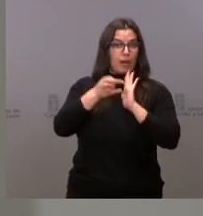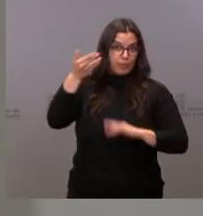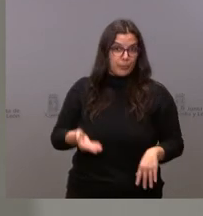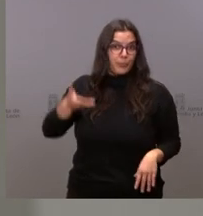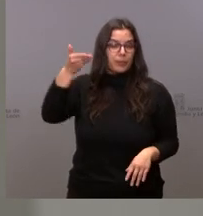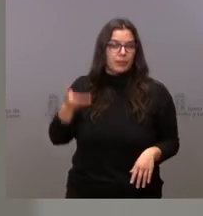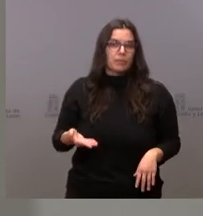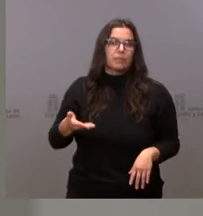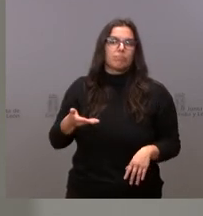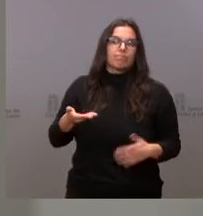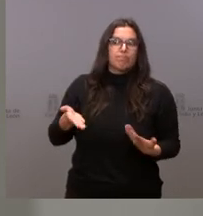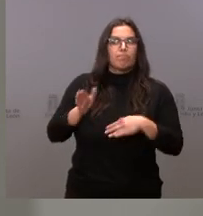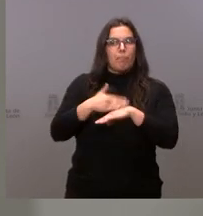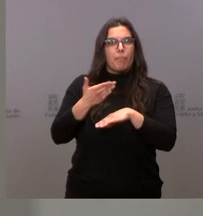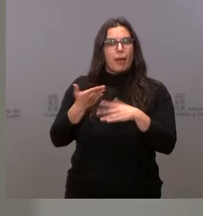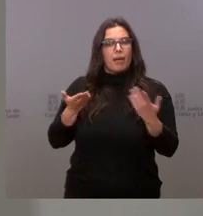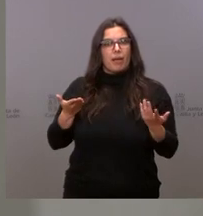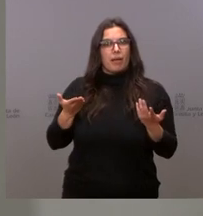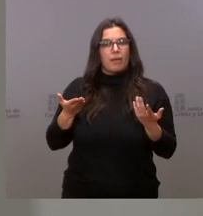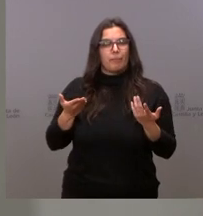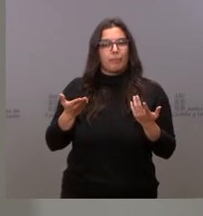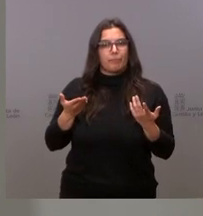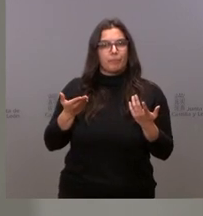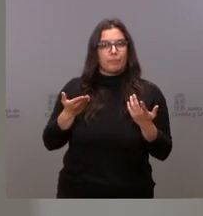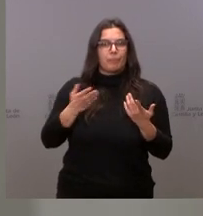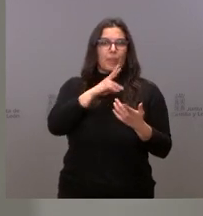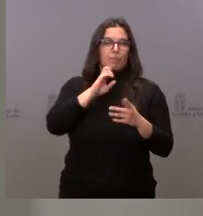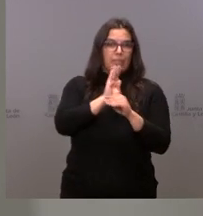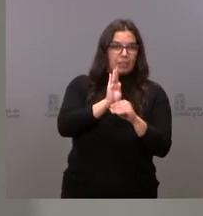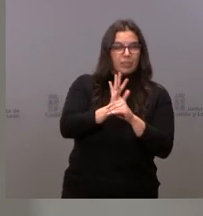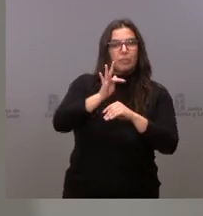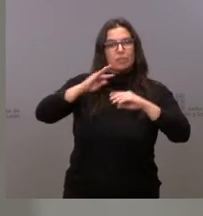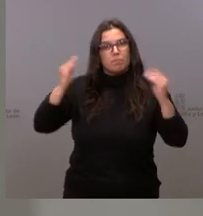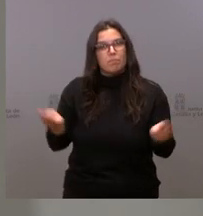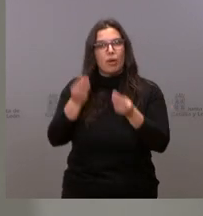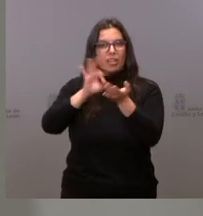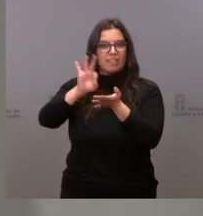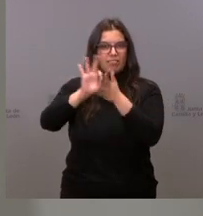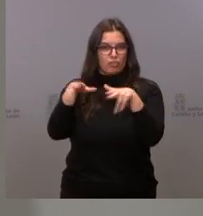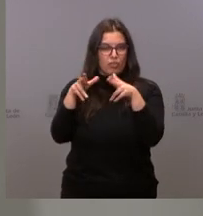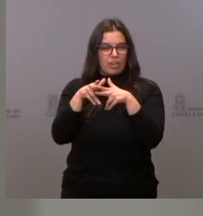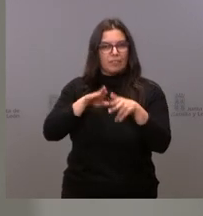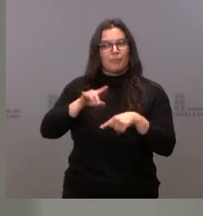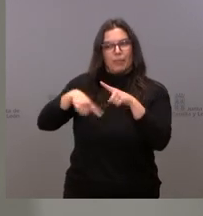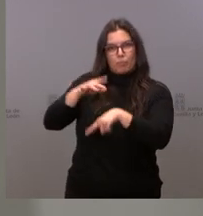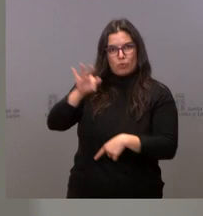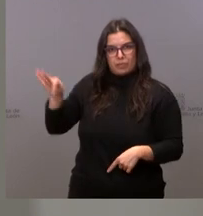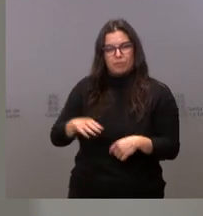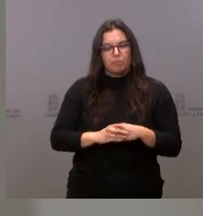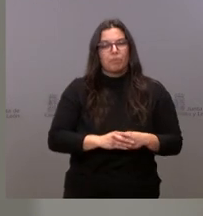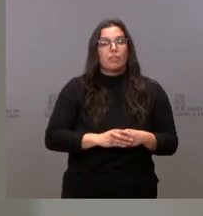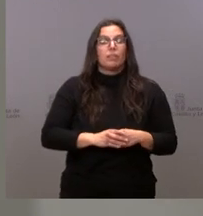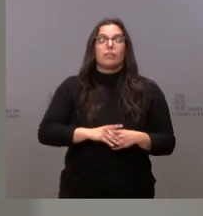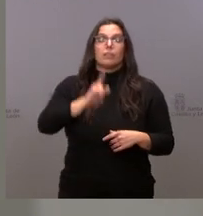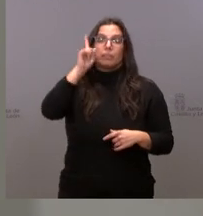para el mantenimiento y la mejora de nuestros servicios sociales. Se aprueba también